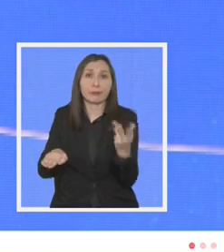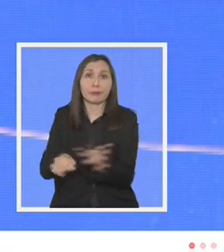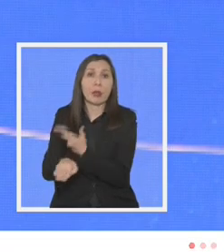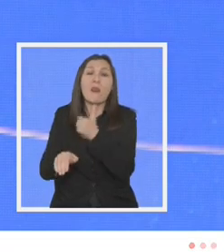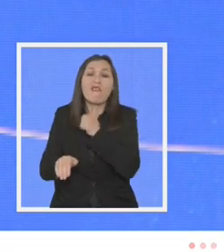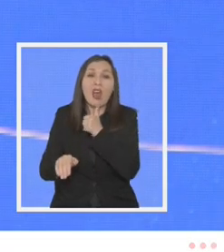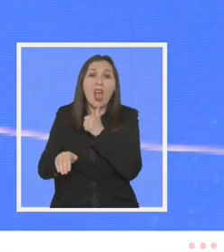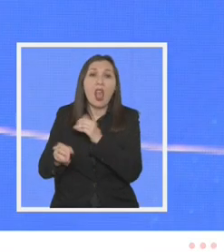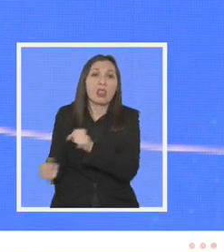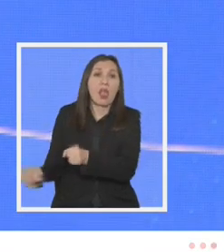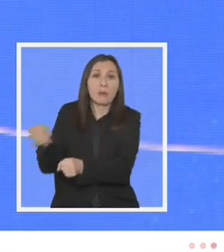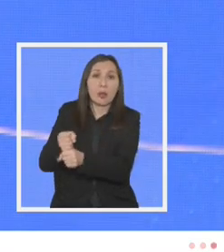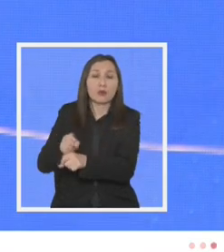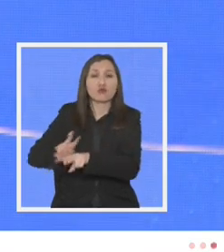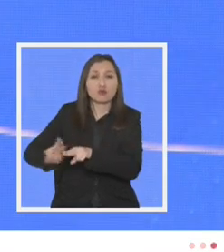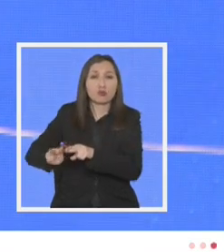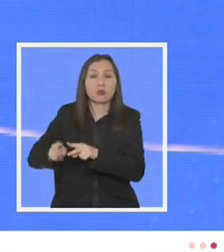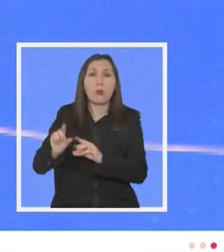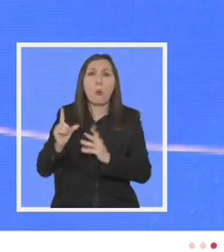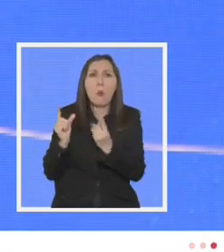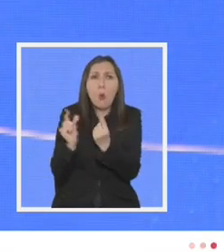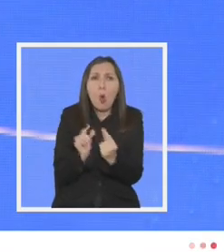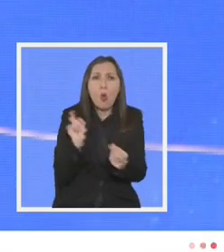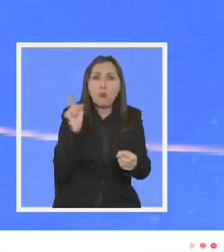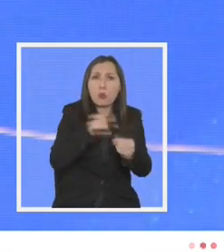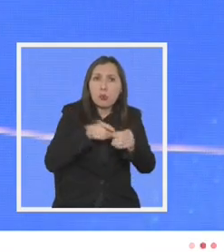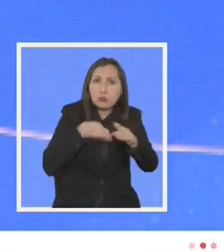una sostenida baja en sus postulaciones